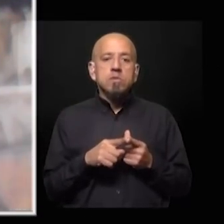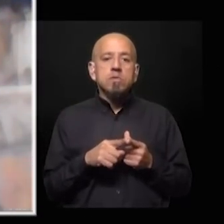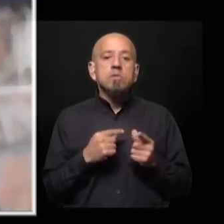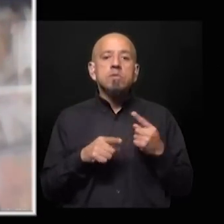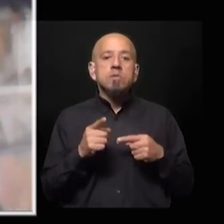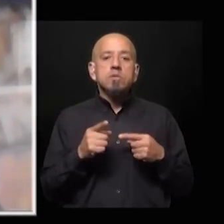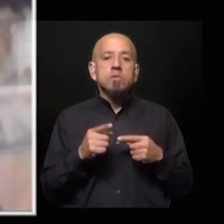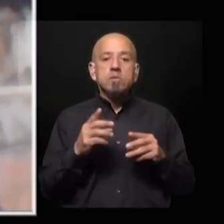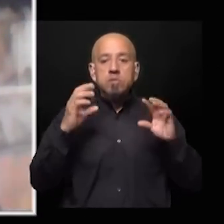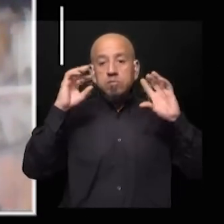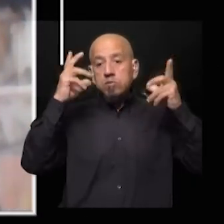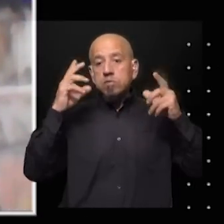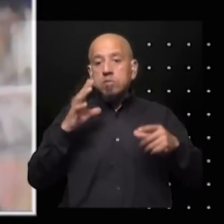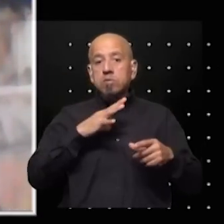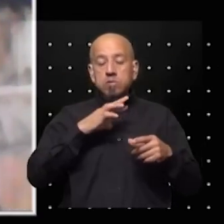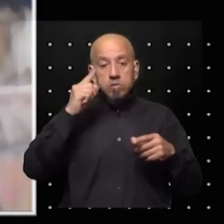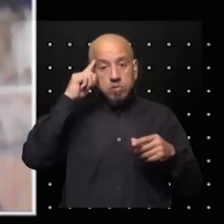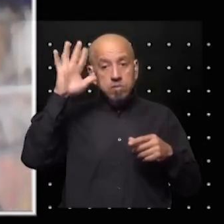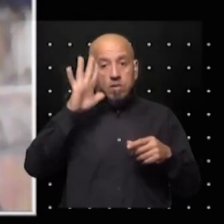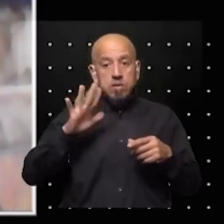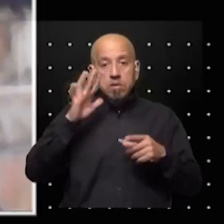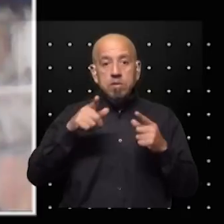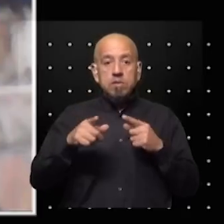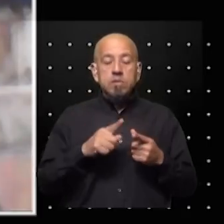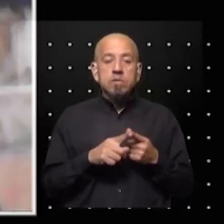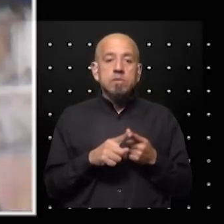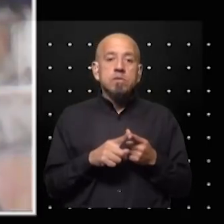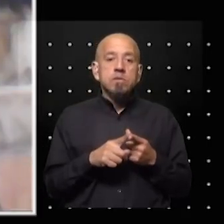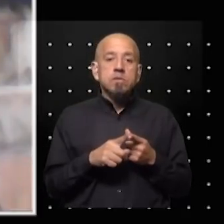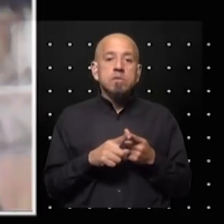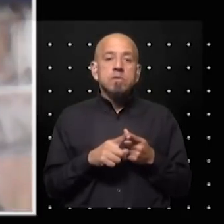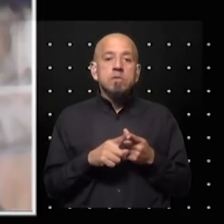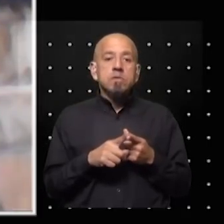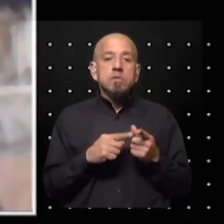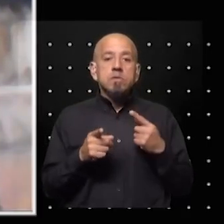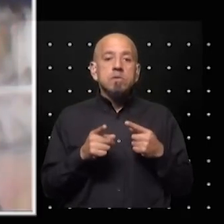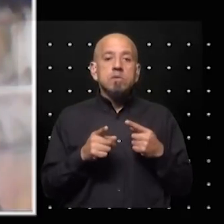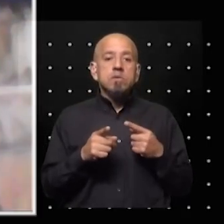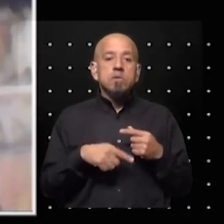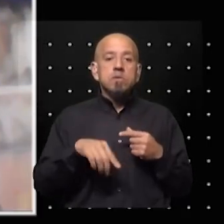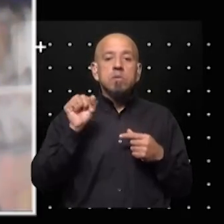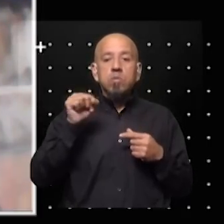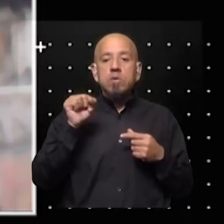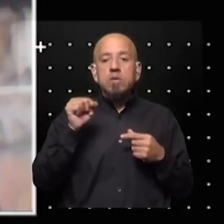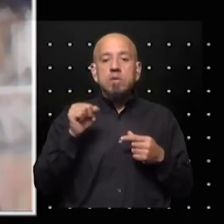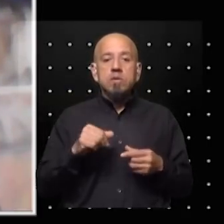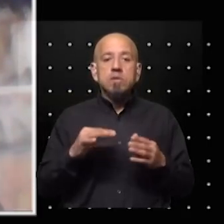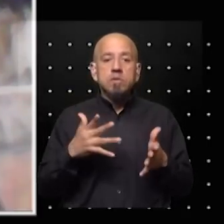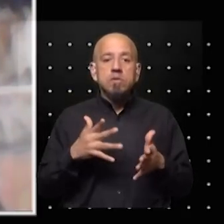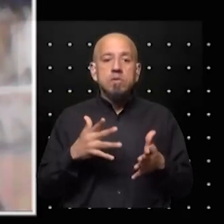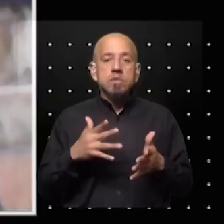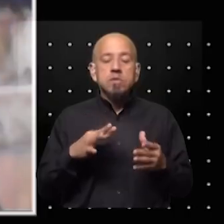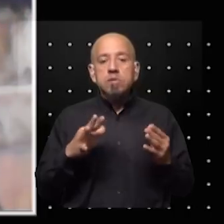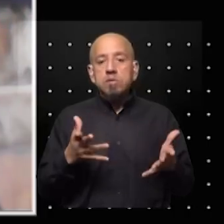violentos entre ellos de vuelta imaginen lo que pueden ser hacia afuera respecto a las encuestas te repito lo que pasa con las encuestas es que los que